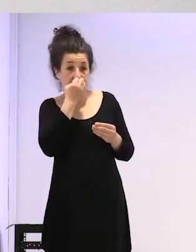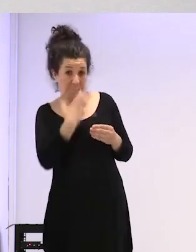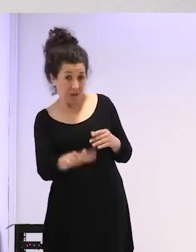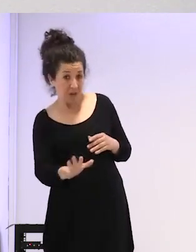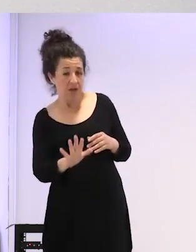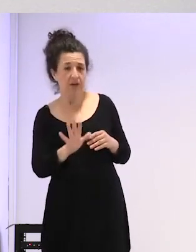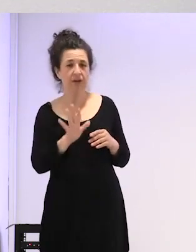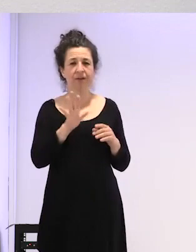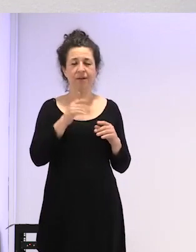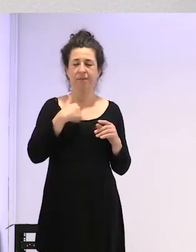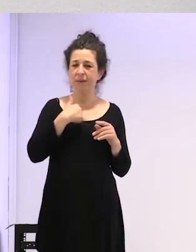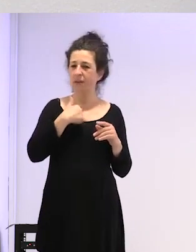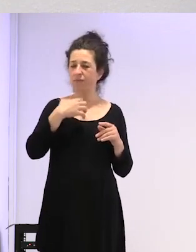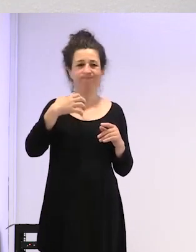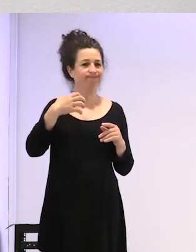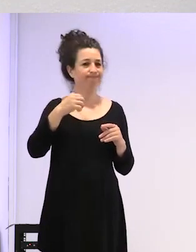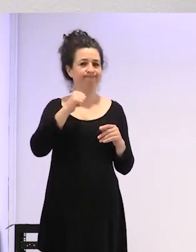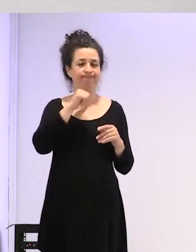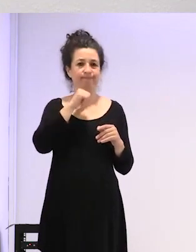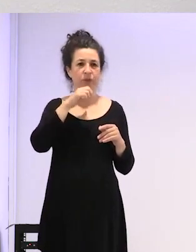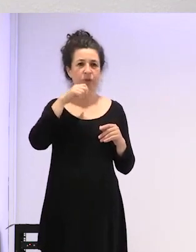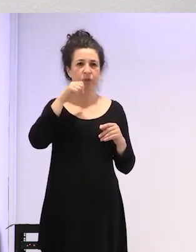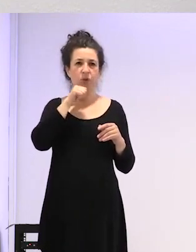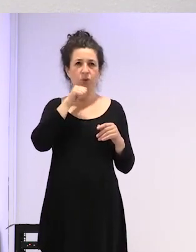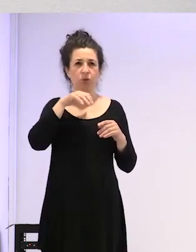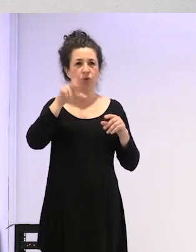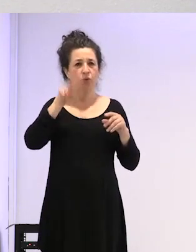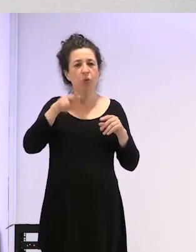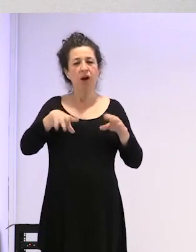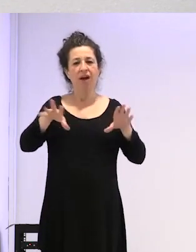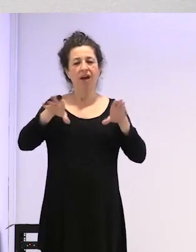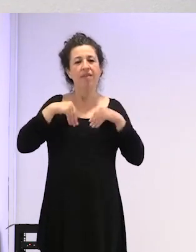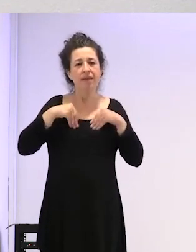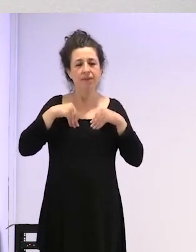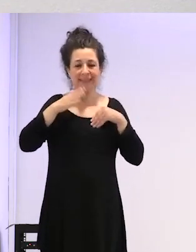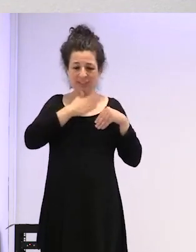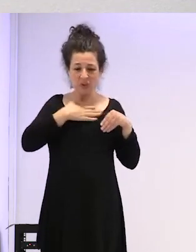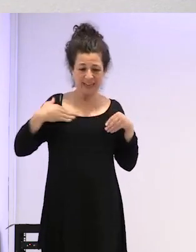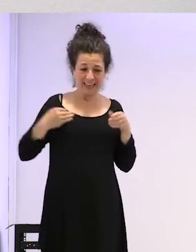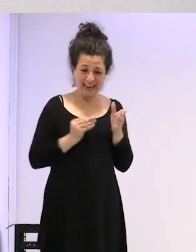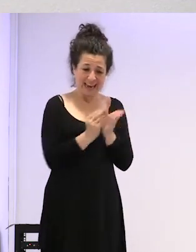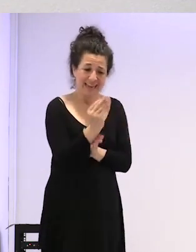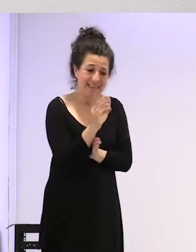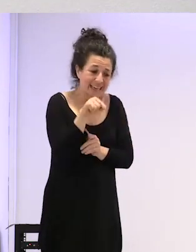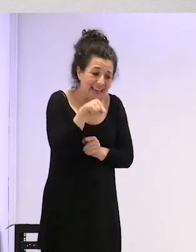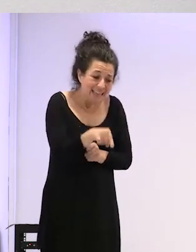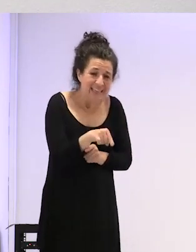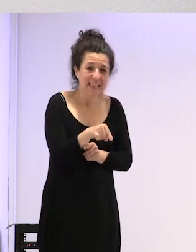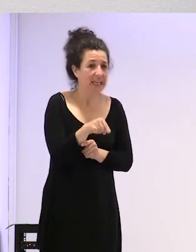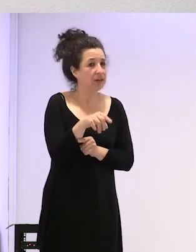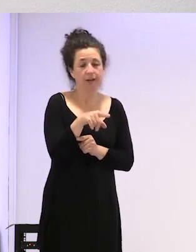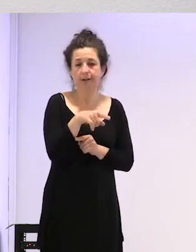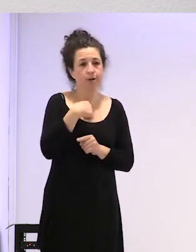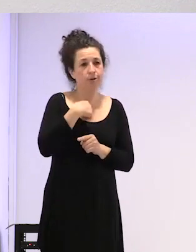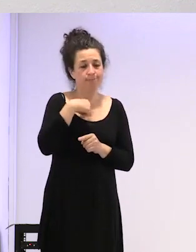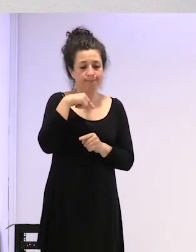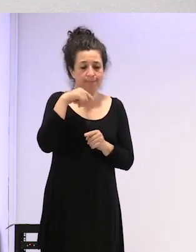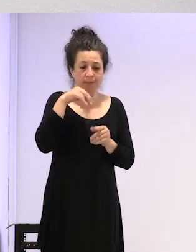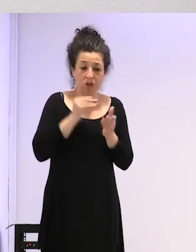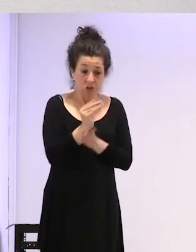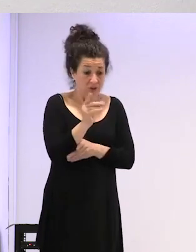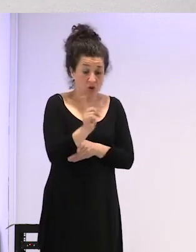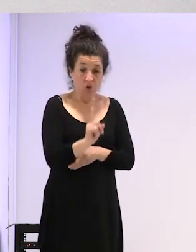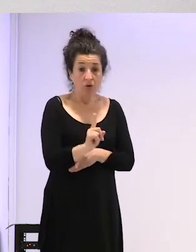hayas nacido como quien querías nacer y hay otra etapa que es la etapa digamos